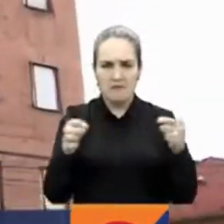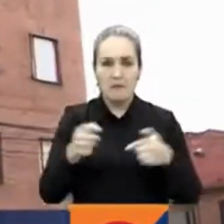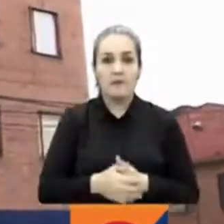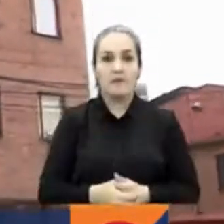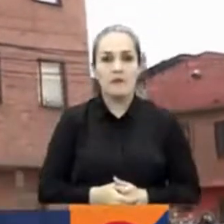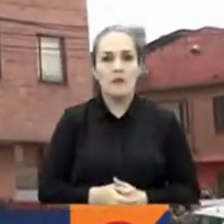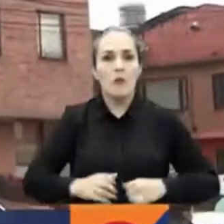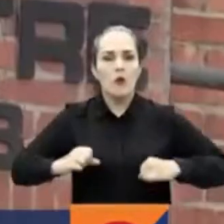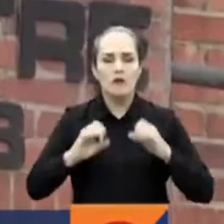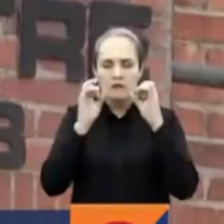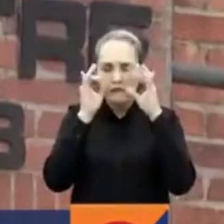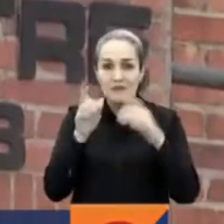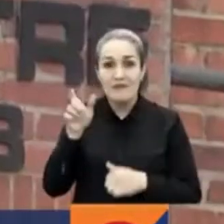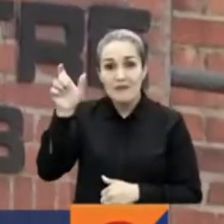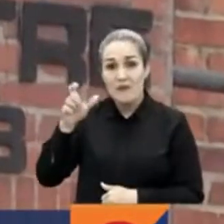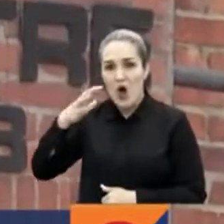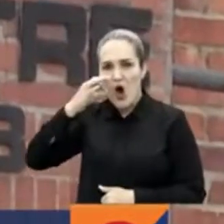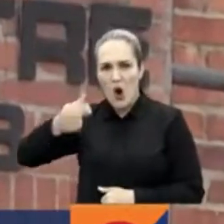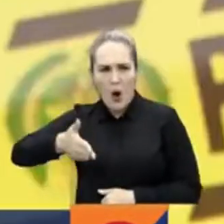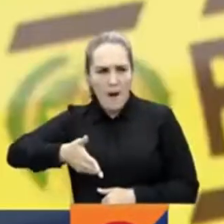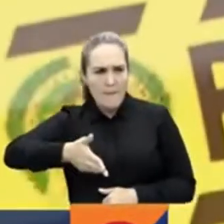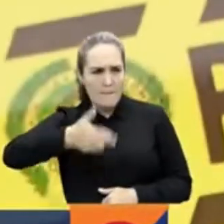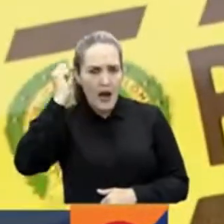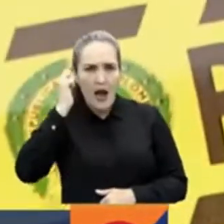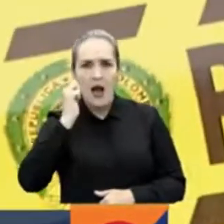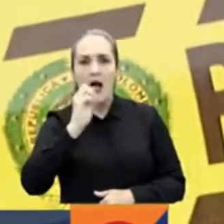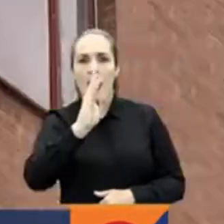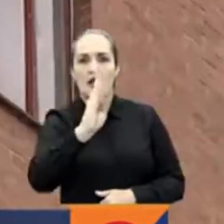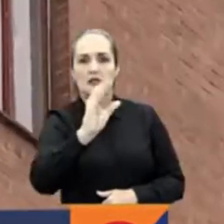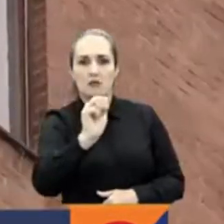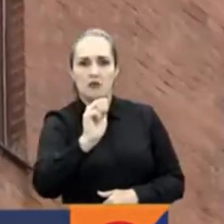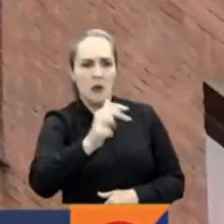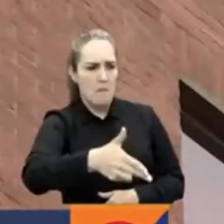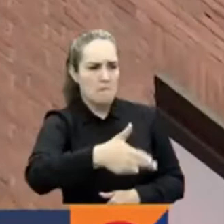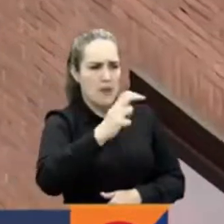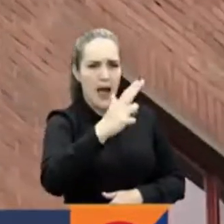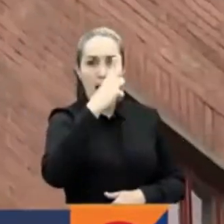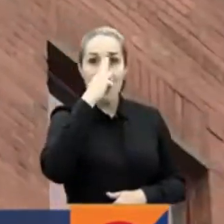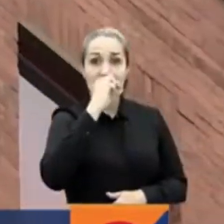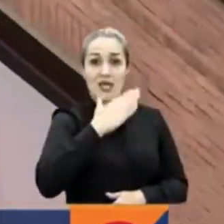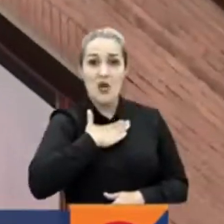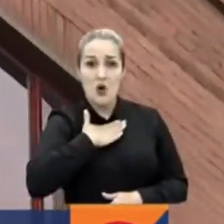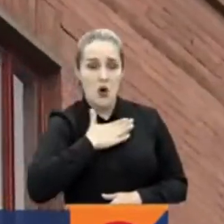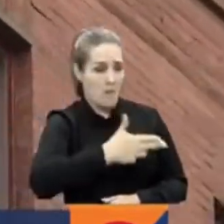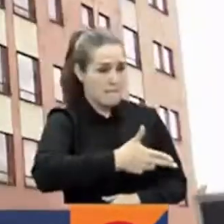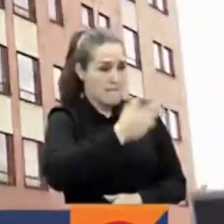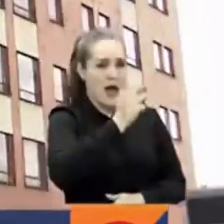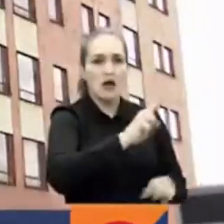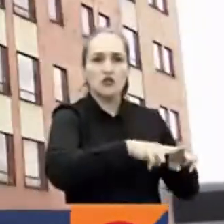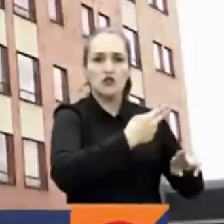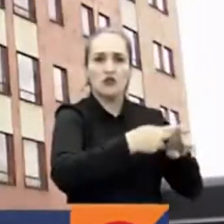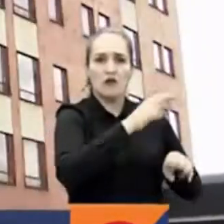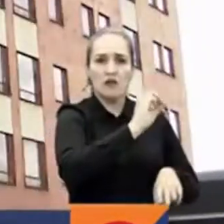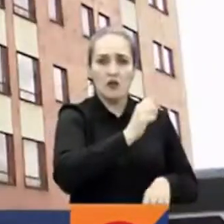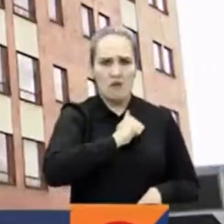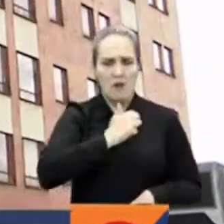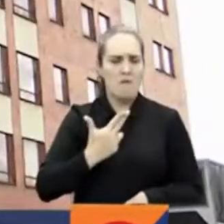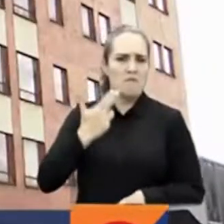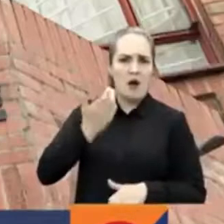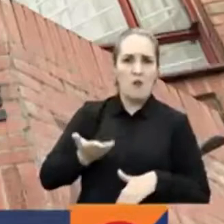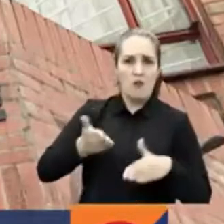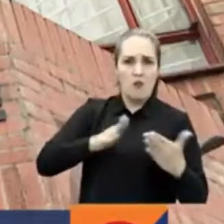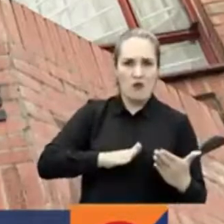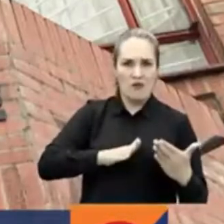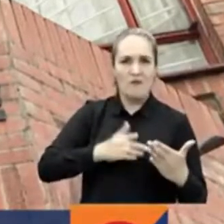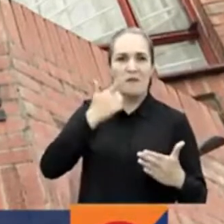Bogotá. Un hombre asesinó a su esposa, su hijo y un sobrino y luego se quitó la vida. Primeras versiones señalan que la pareja estaba